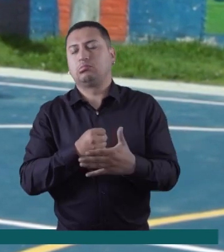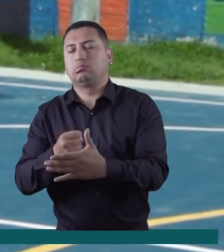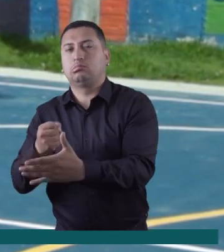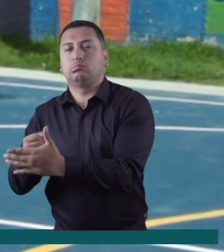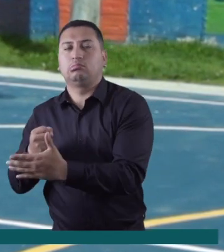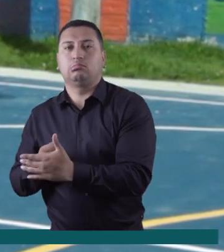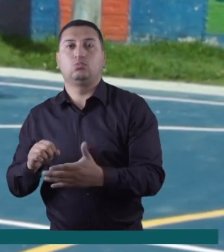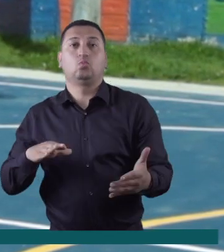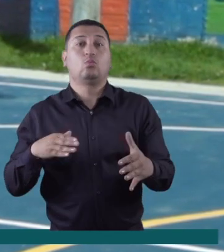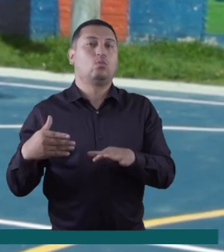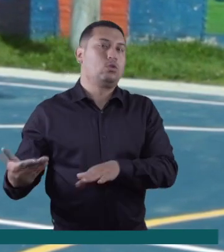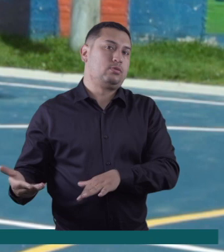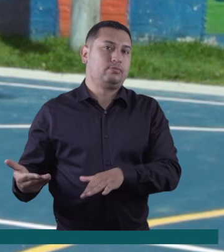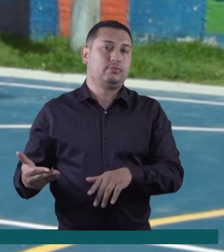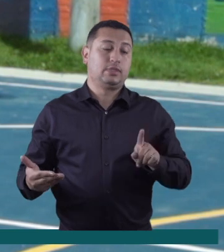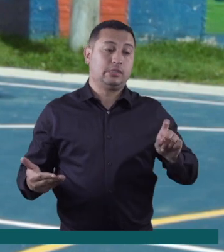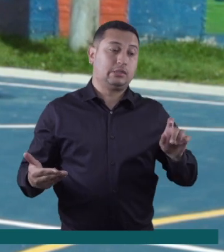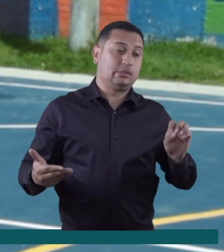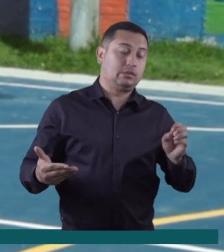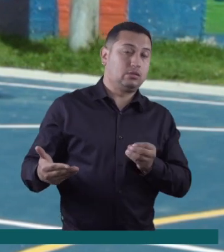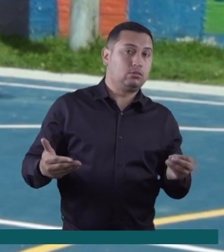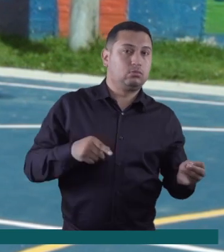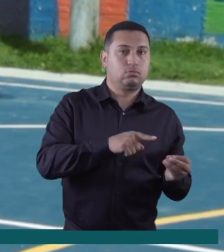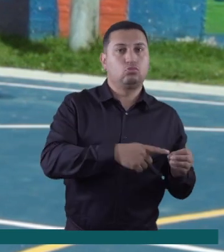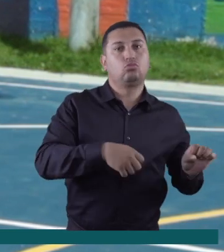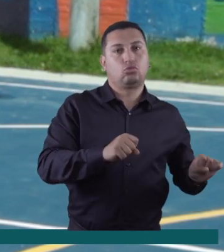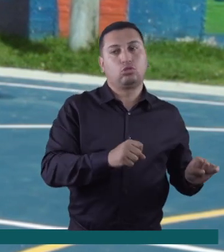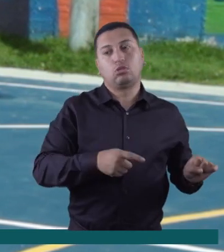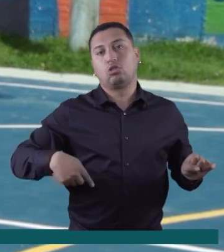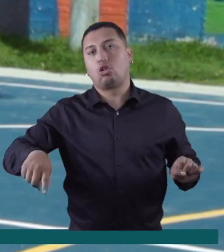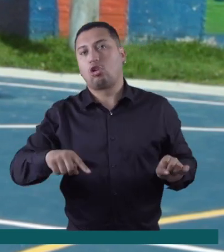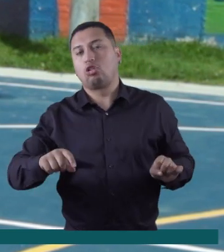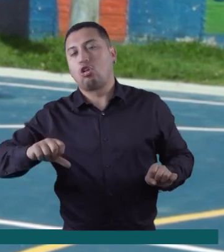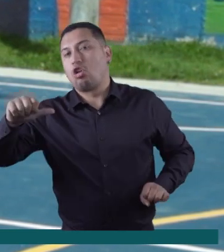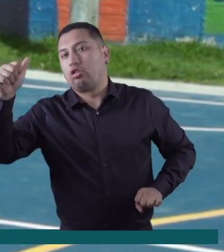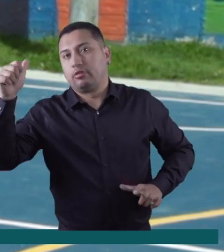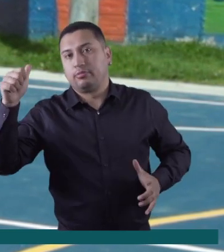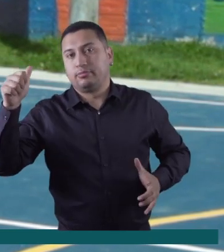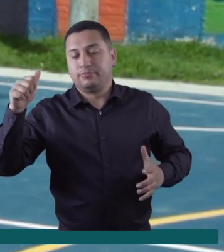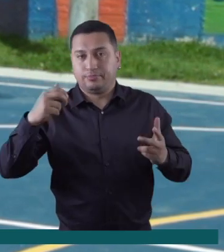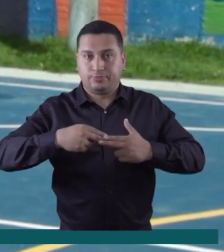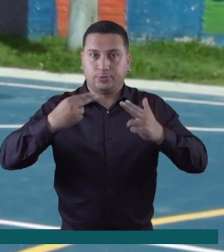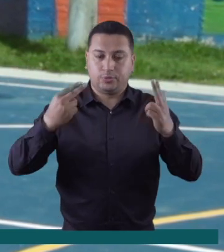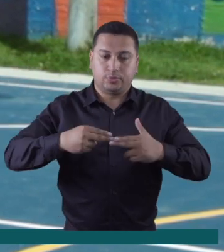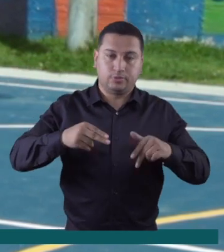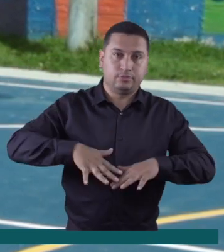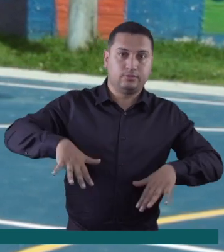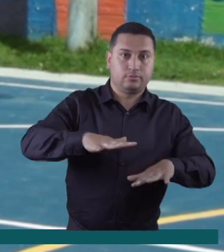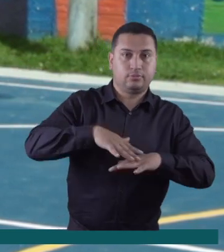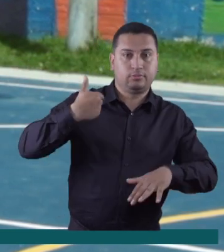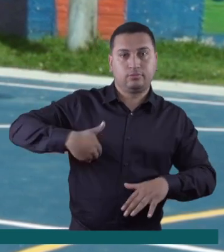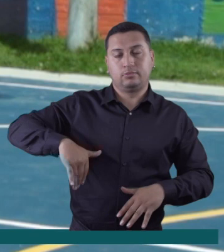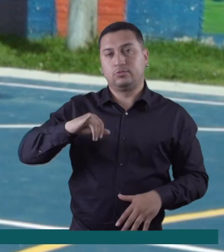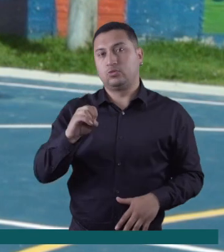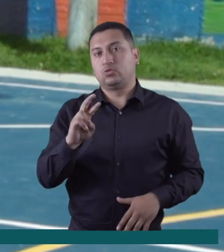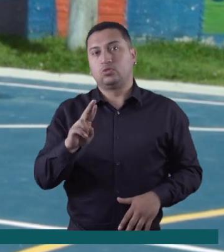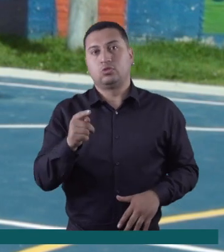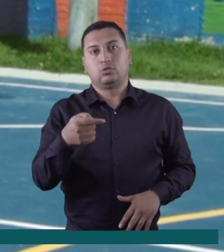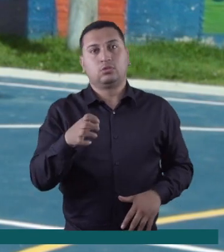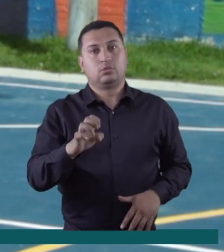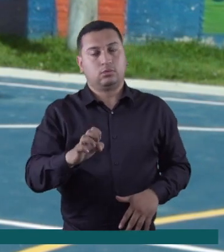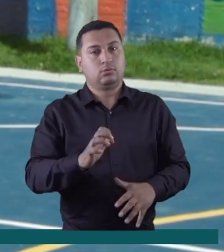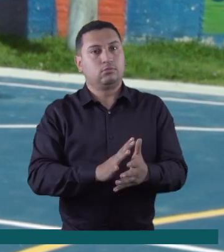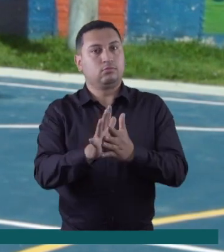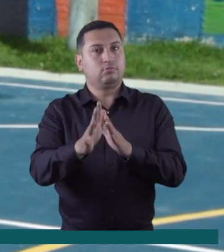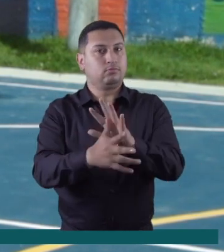vida en siniestros viales en carreteras del departamento de Boyacá. 60 eran motociclistas. Desde la ciudad de Tunja, informó Jorge Torres para